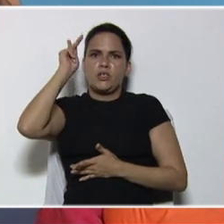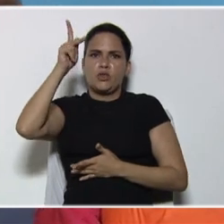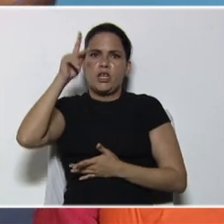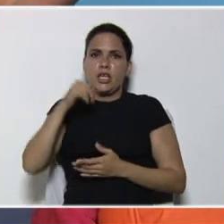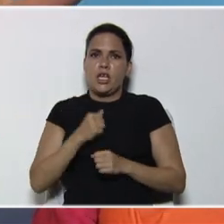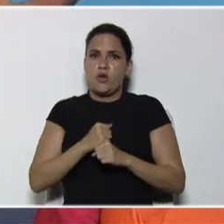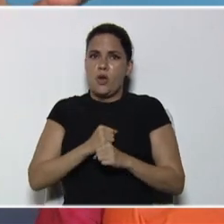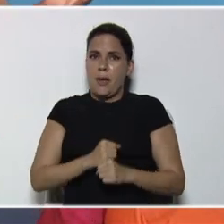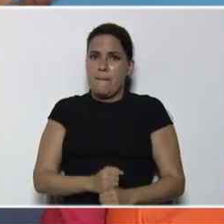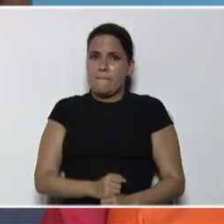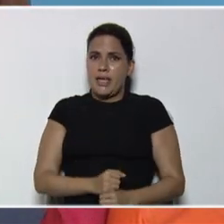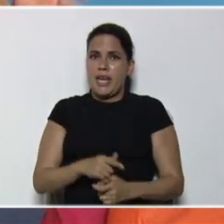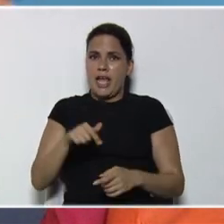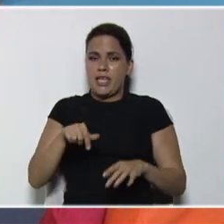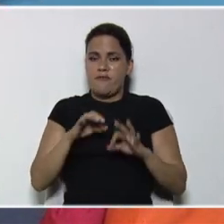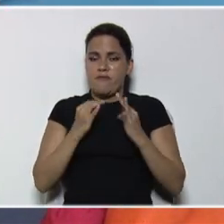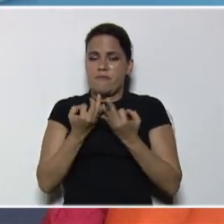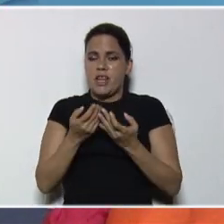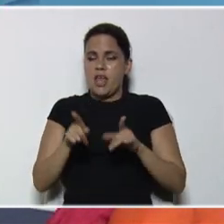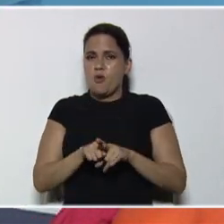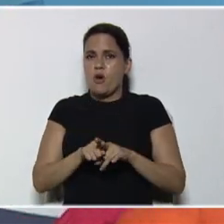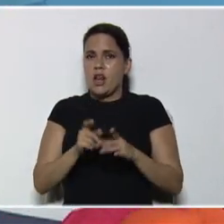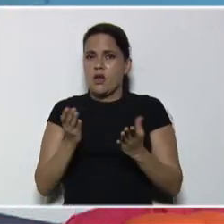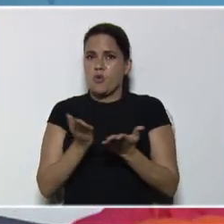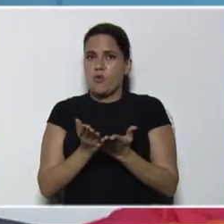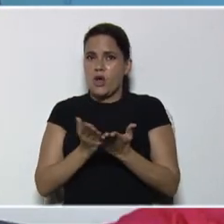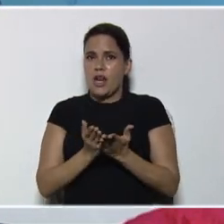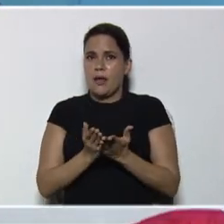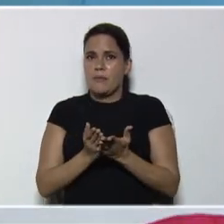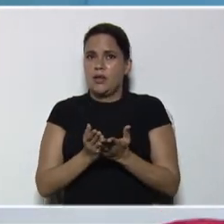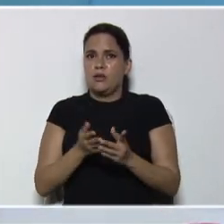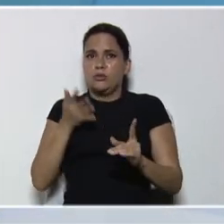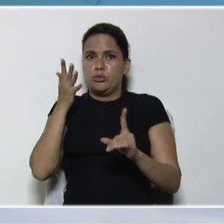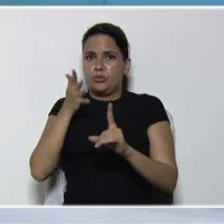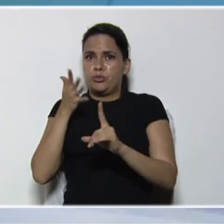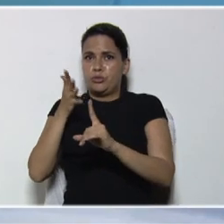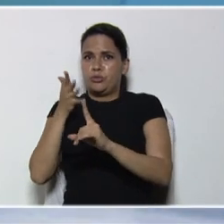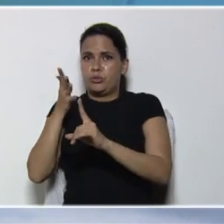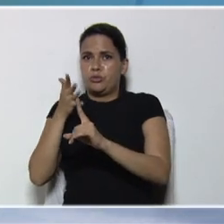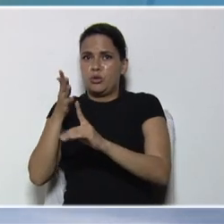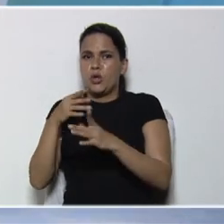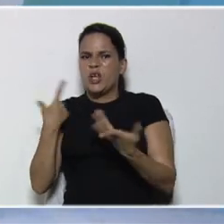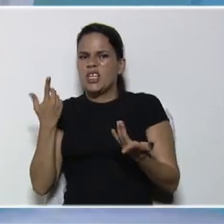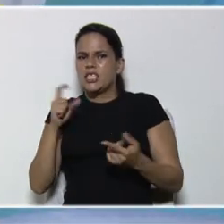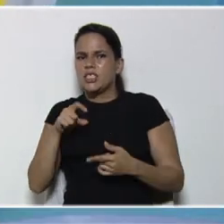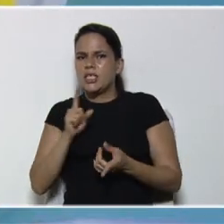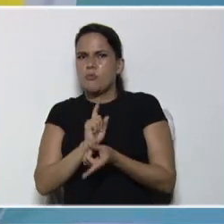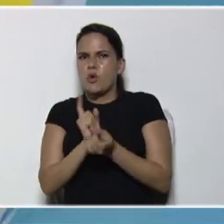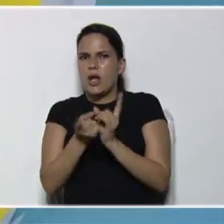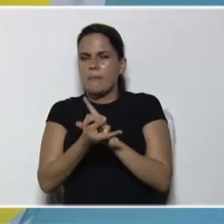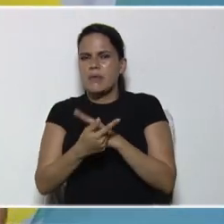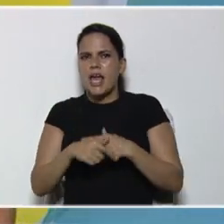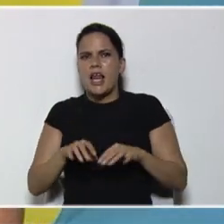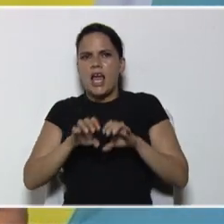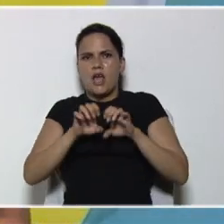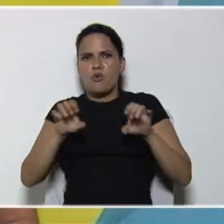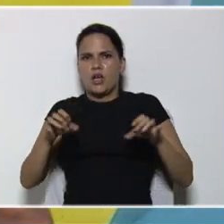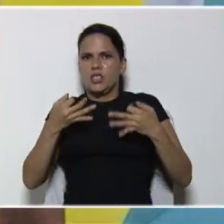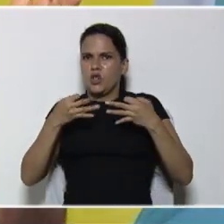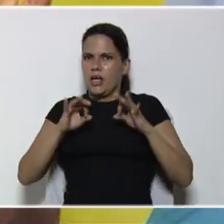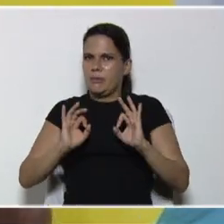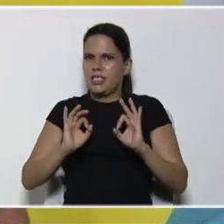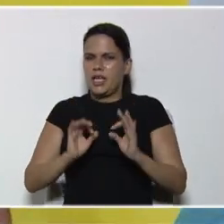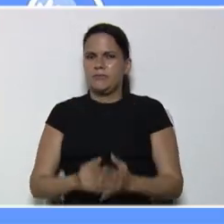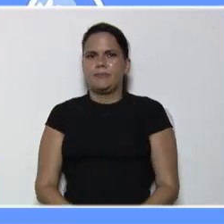quien ya nos espera, en el set principal, de cada familia, en la escuela, para darnos, los contenidos, adecuados, a nuestra modalidad, de educación,